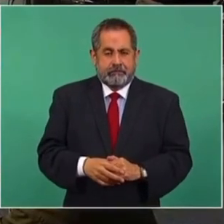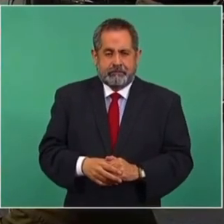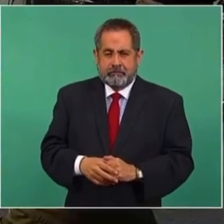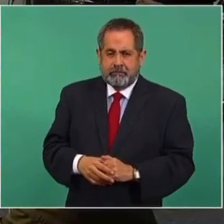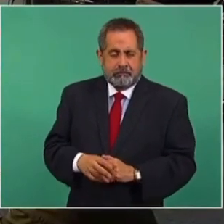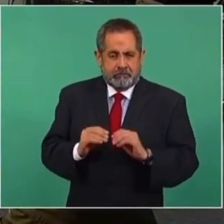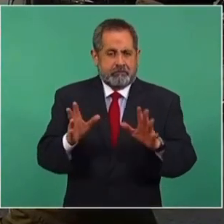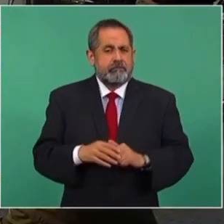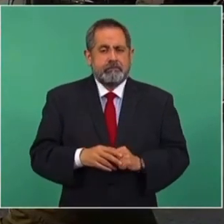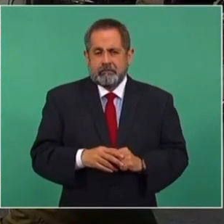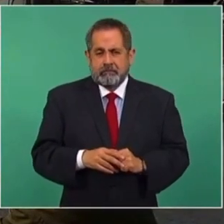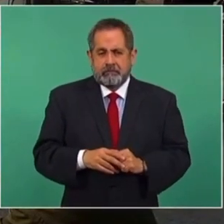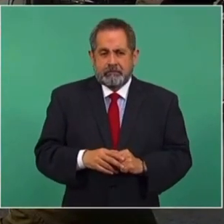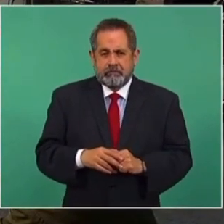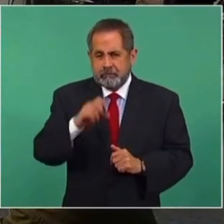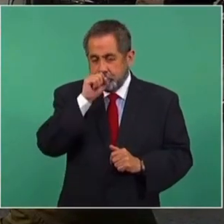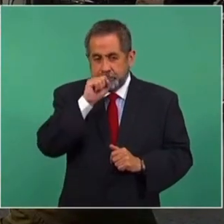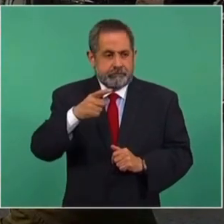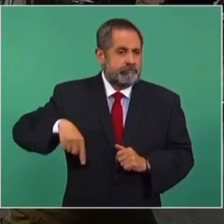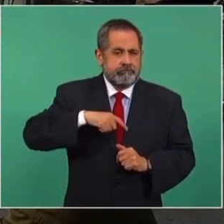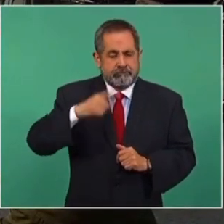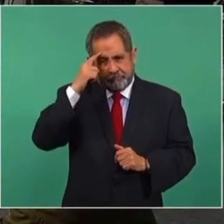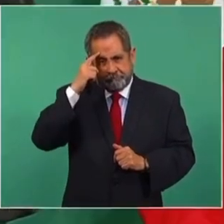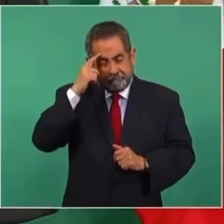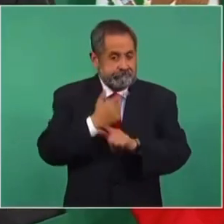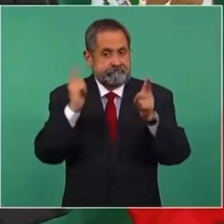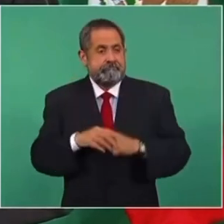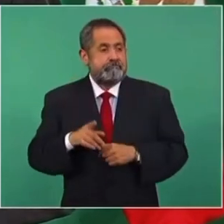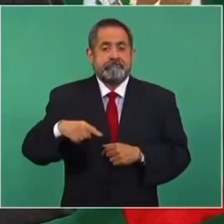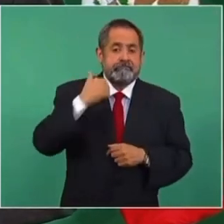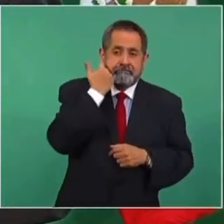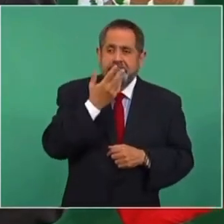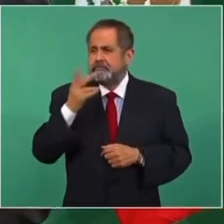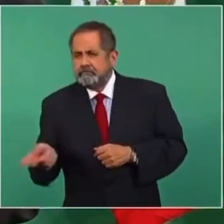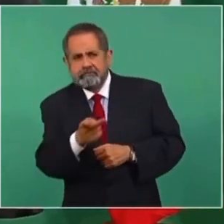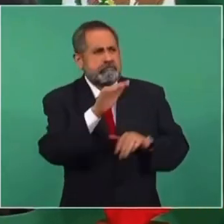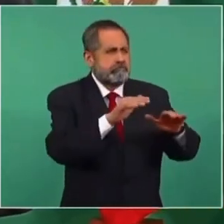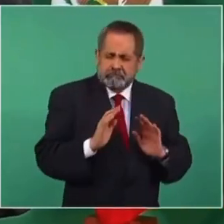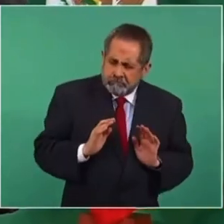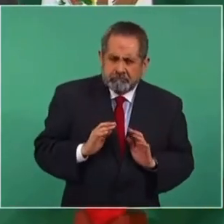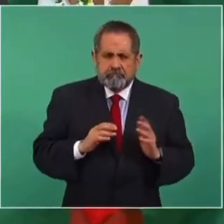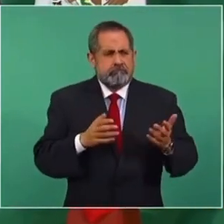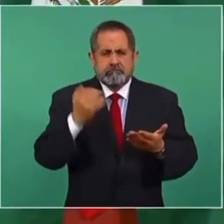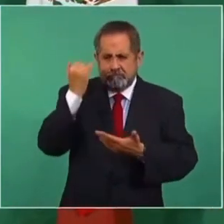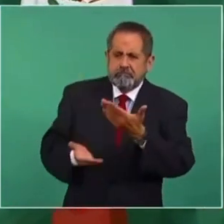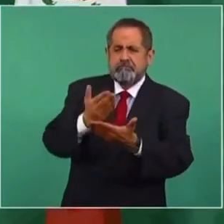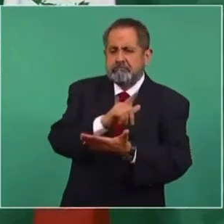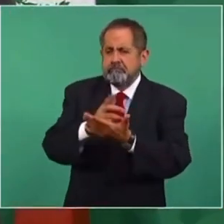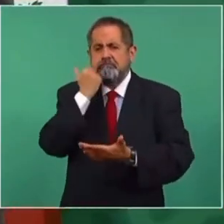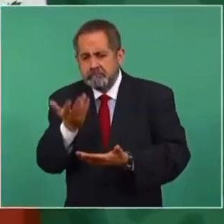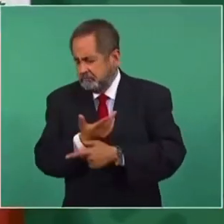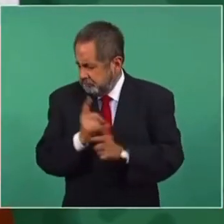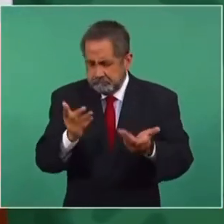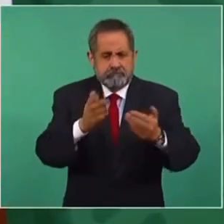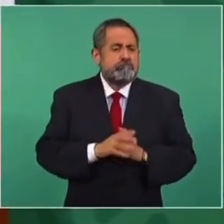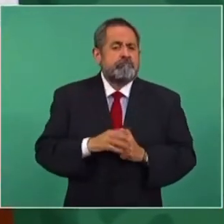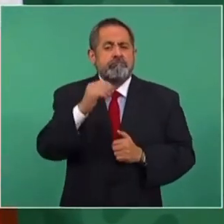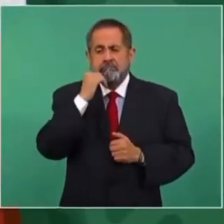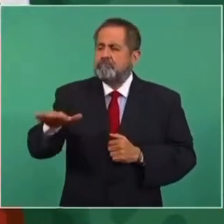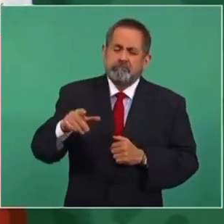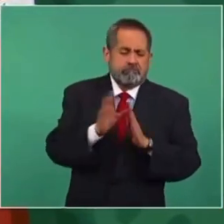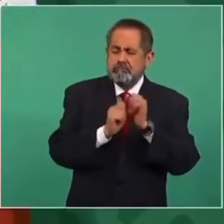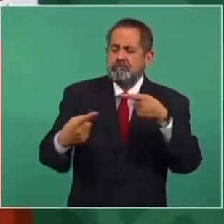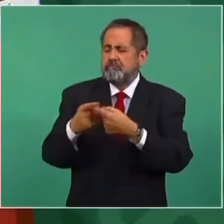Claro, también somos libres, quien quiera hacer una consulta, quien quiera presentar una iniciativa de ley, quien quiera presentar una